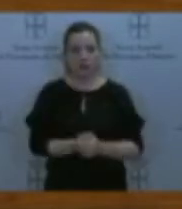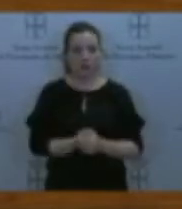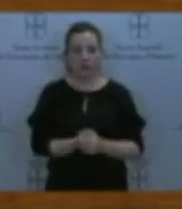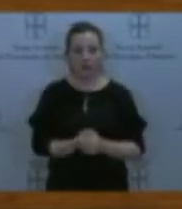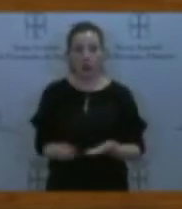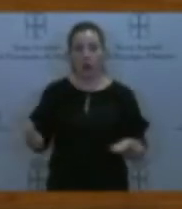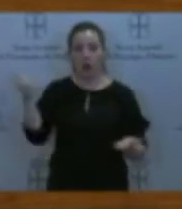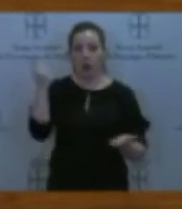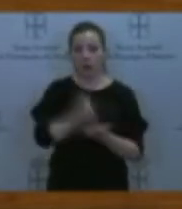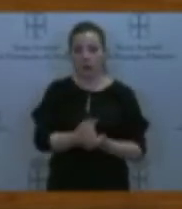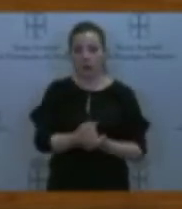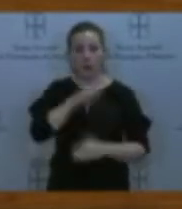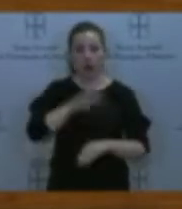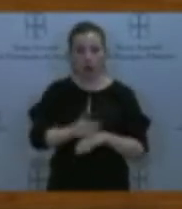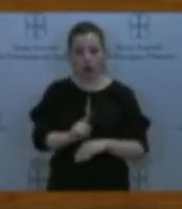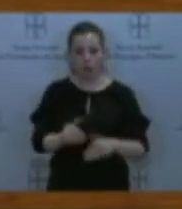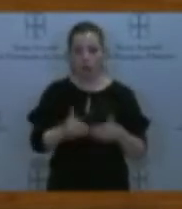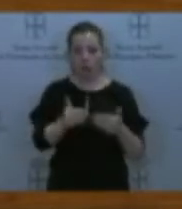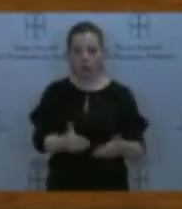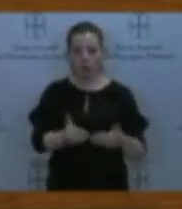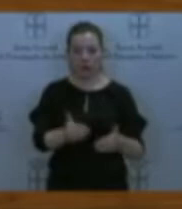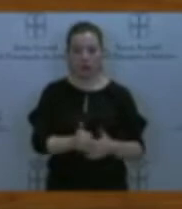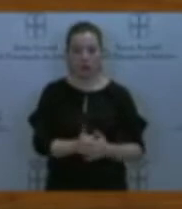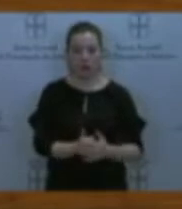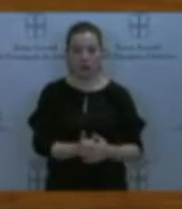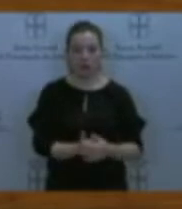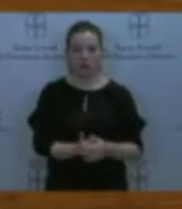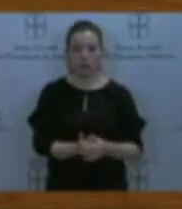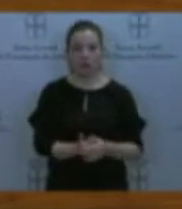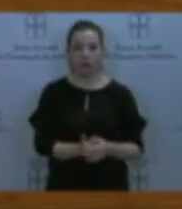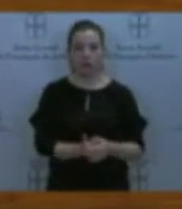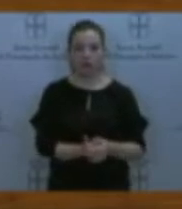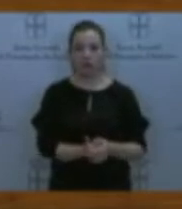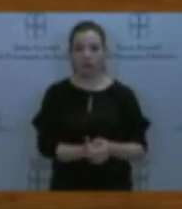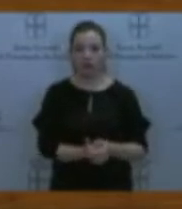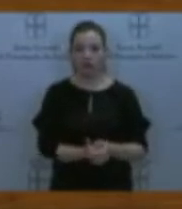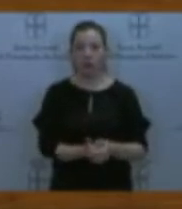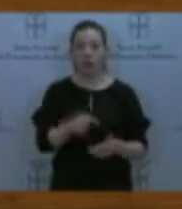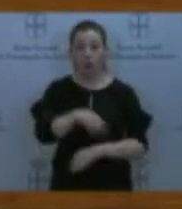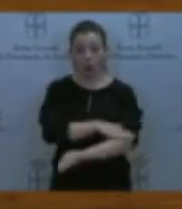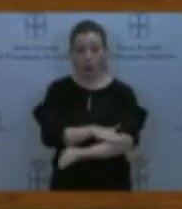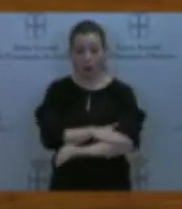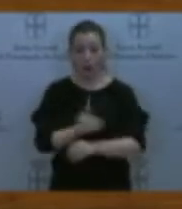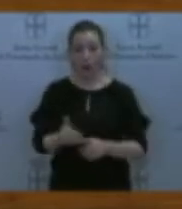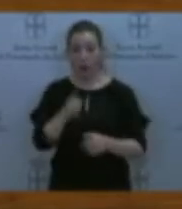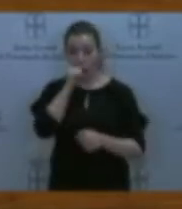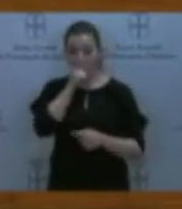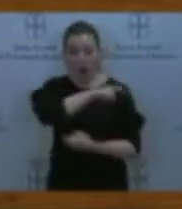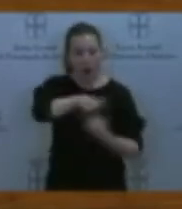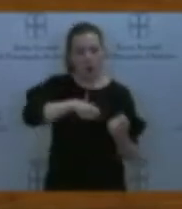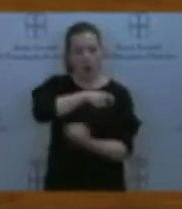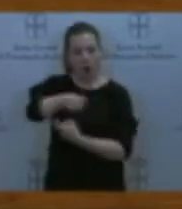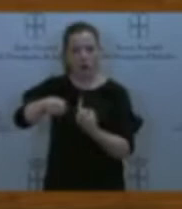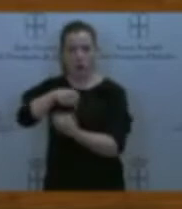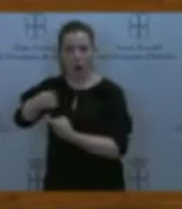otro más, y un nuevo incumplimiento de unos compromisos adquiridos ya hace tres años por este Gobierno que viene retrasando año tras año en